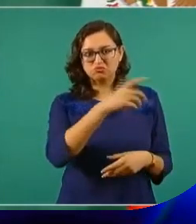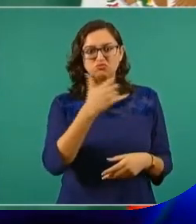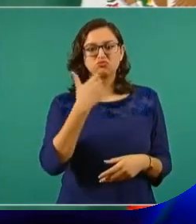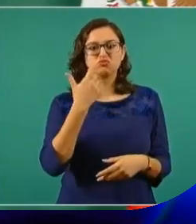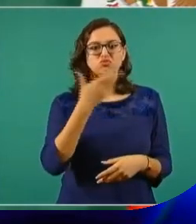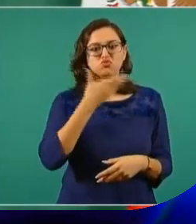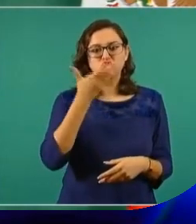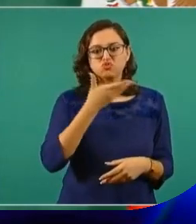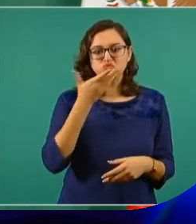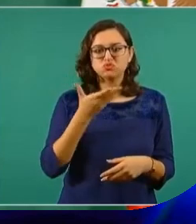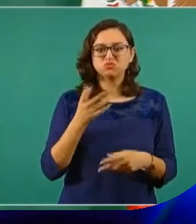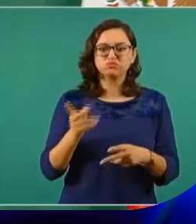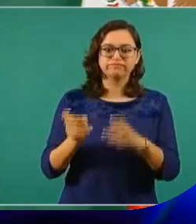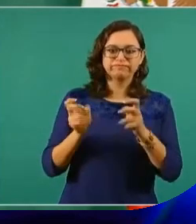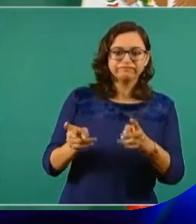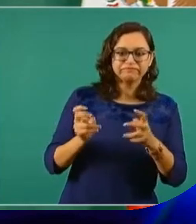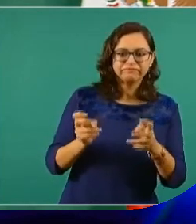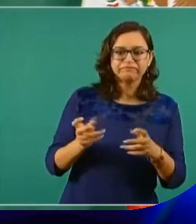saquear en el gobierno.